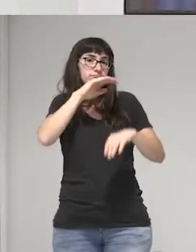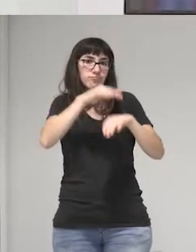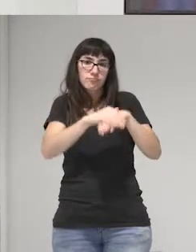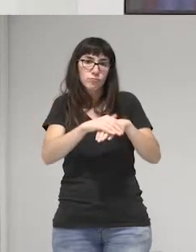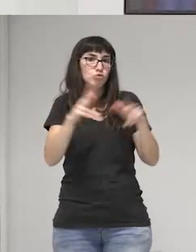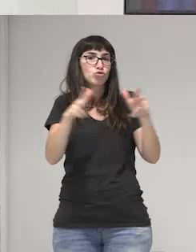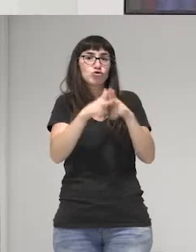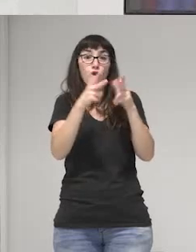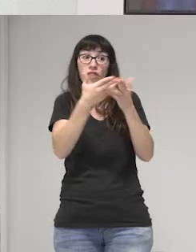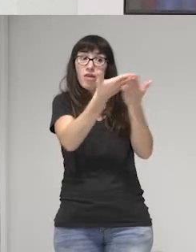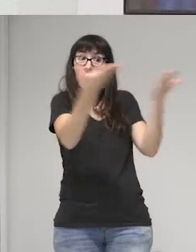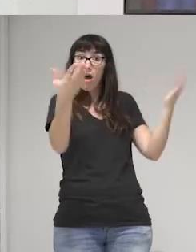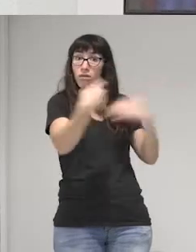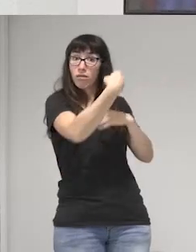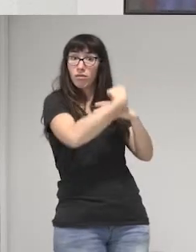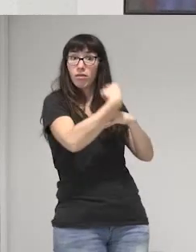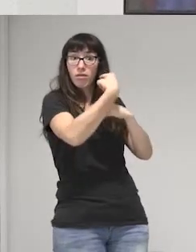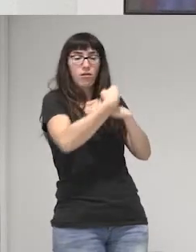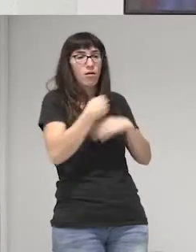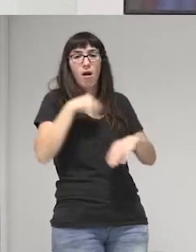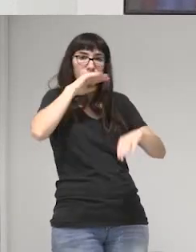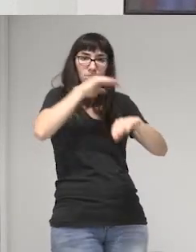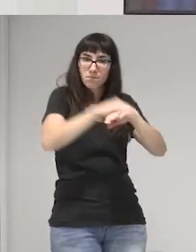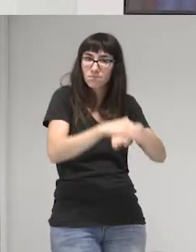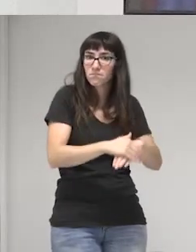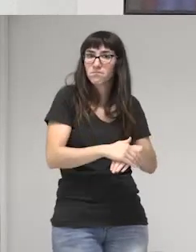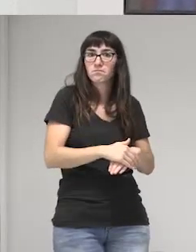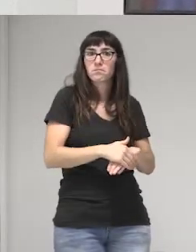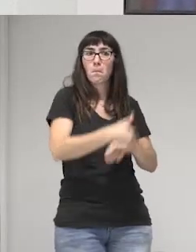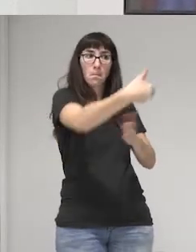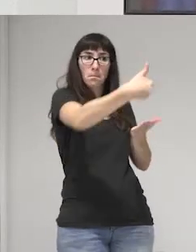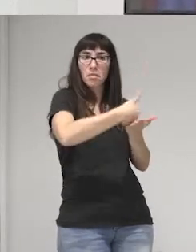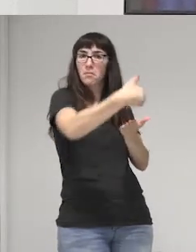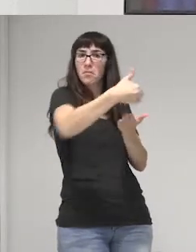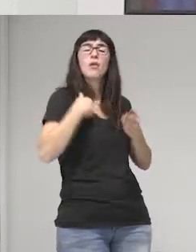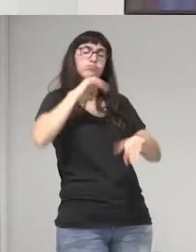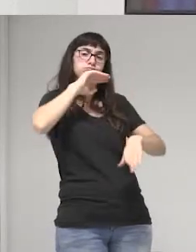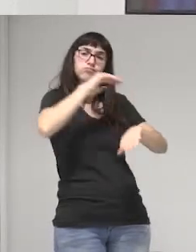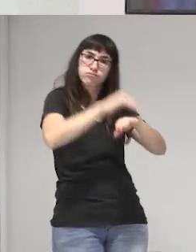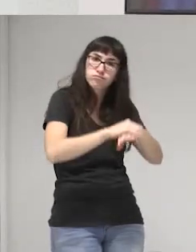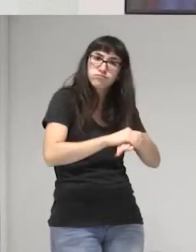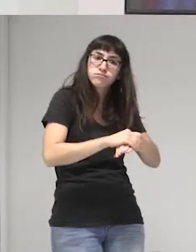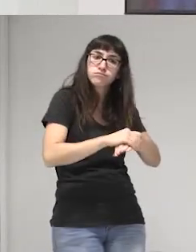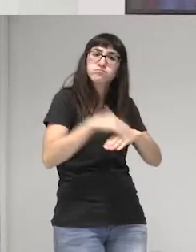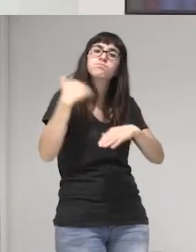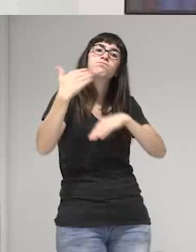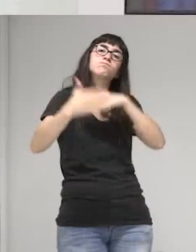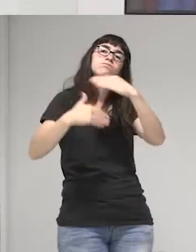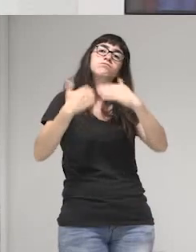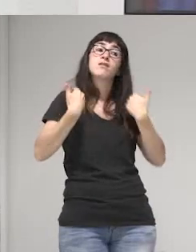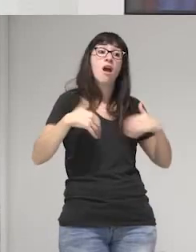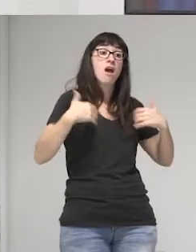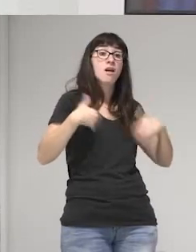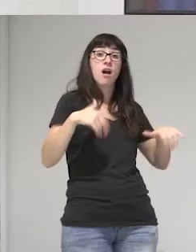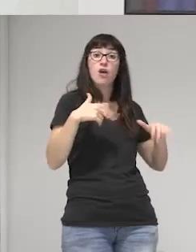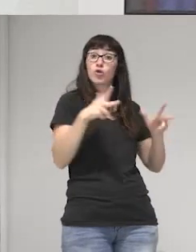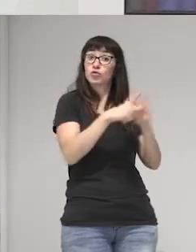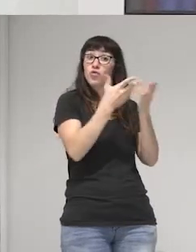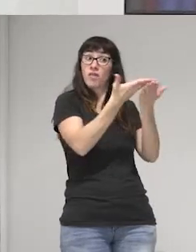todo lo que la sociedad tenía. Me exigía. Y se lo cumplí. Ya cuando cumplí con todo la sociedad,